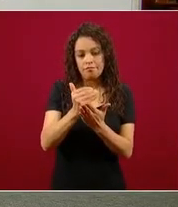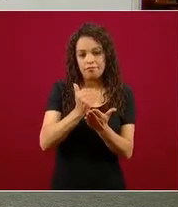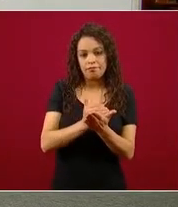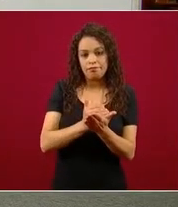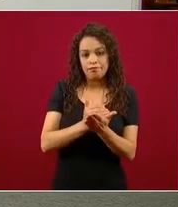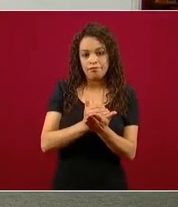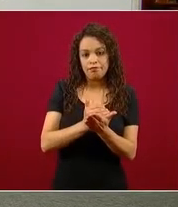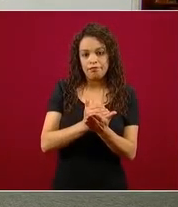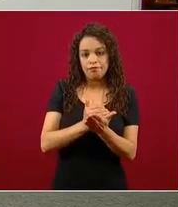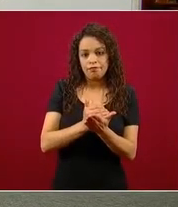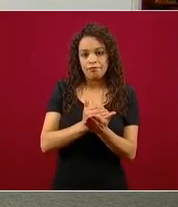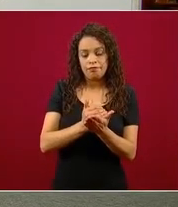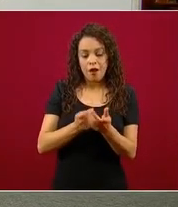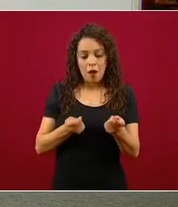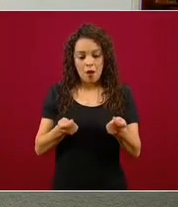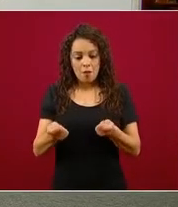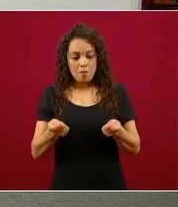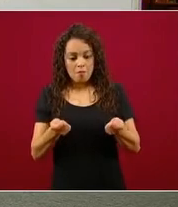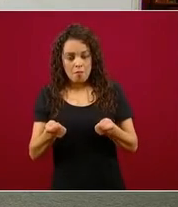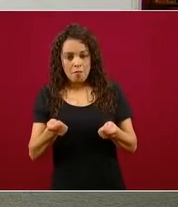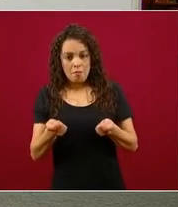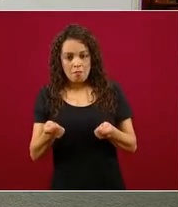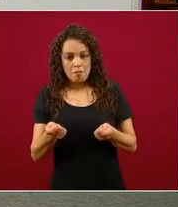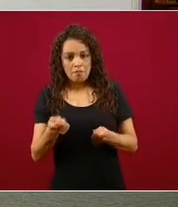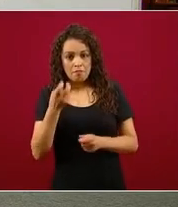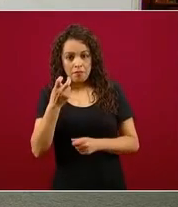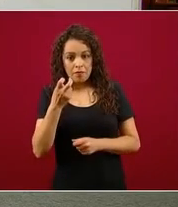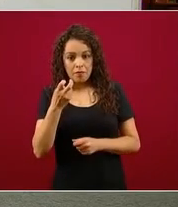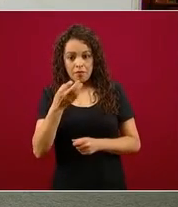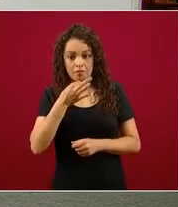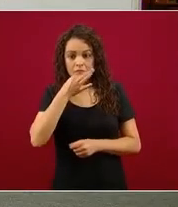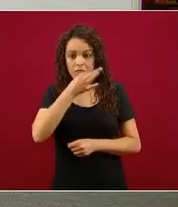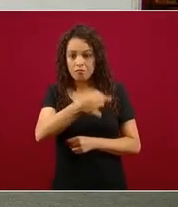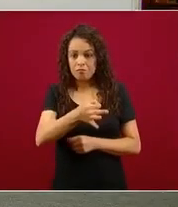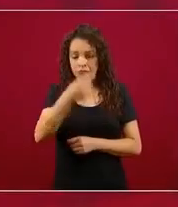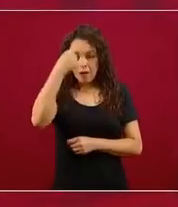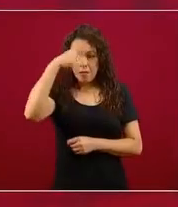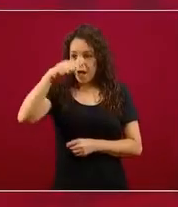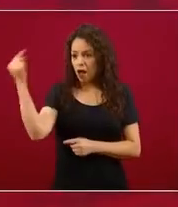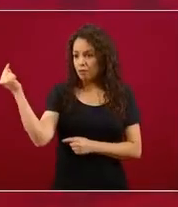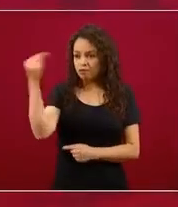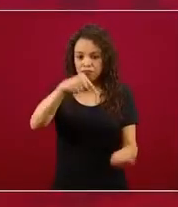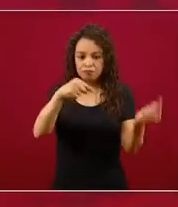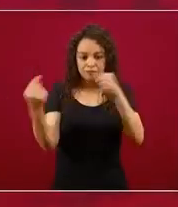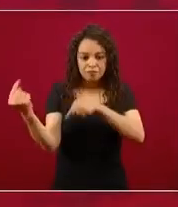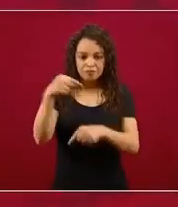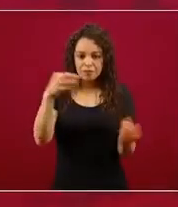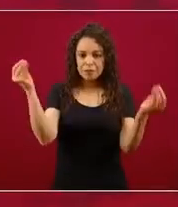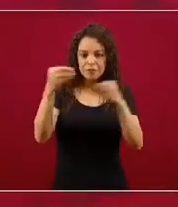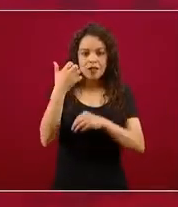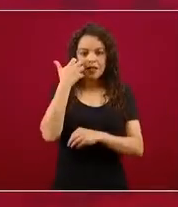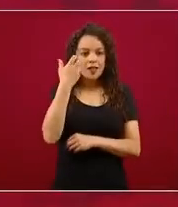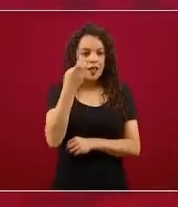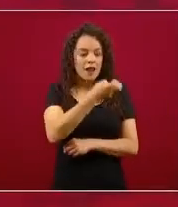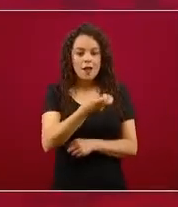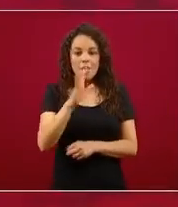este repetido señalamiento de la confrontación. Nosotros en el gobierno federal no tenemos confrontación con nadie,